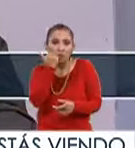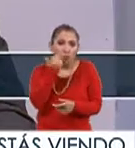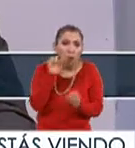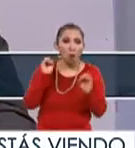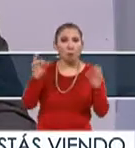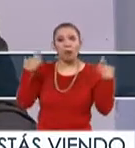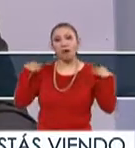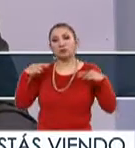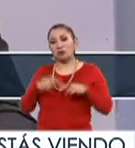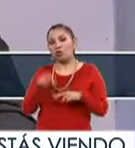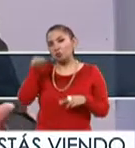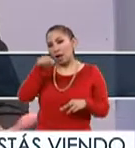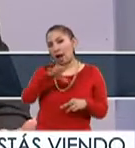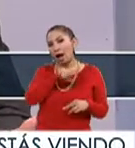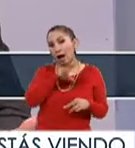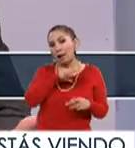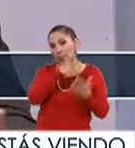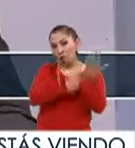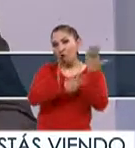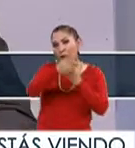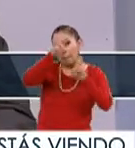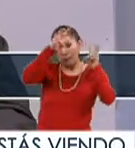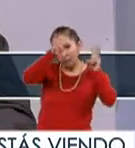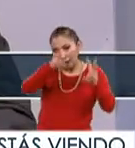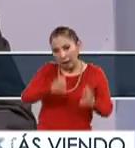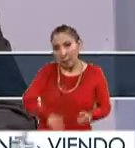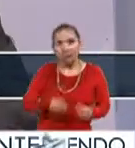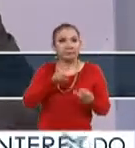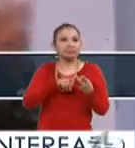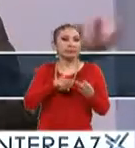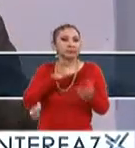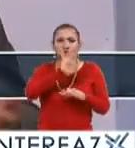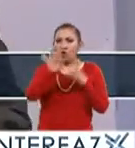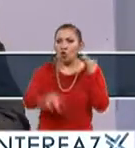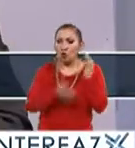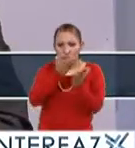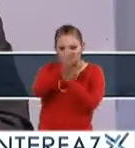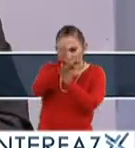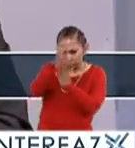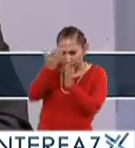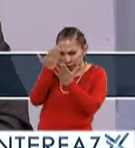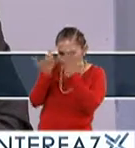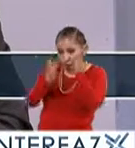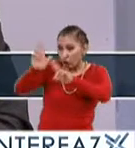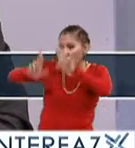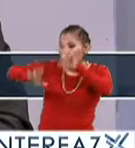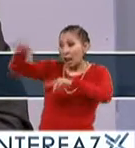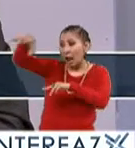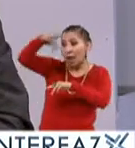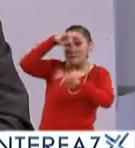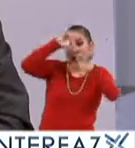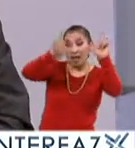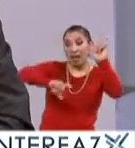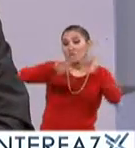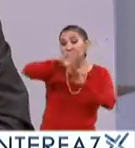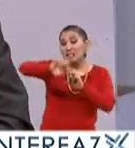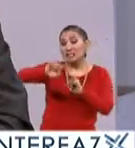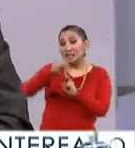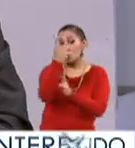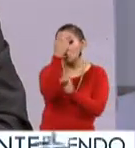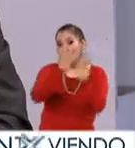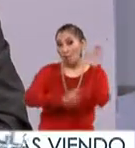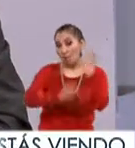estudiantes como maestros. Ahí están los planes y programas de estudio, todas las opciones que existen, todas las normales que hay en el país. Son 261